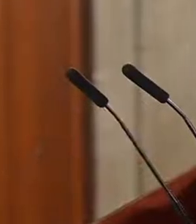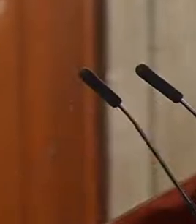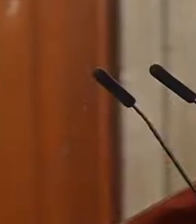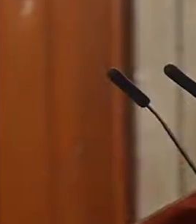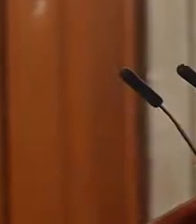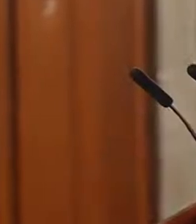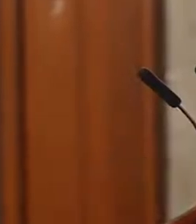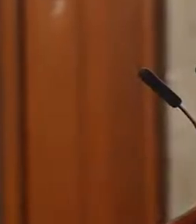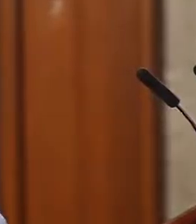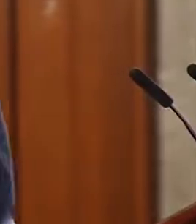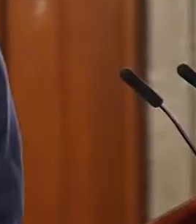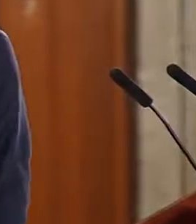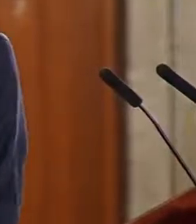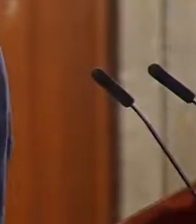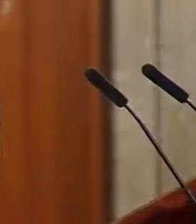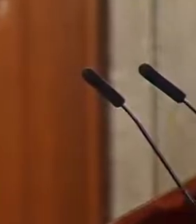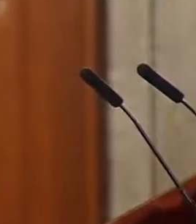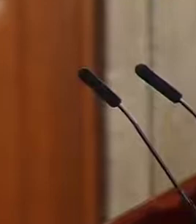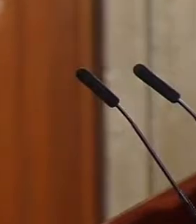olvidado, Dios.